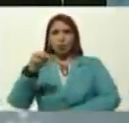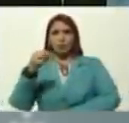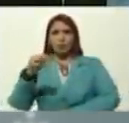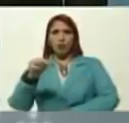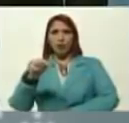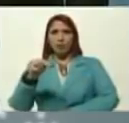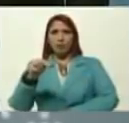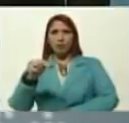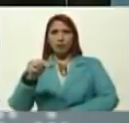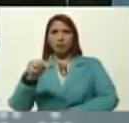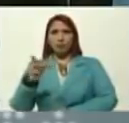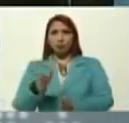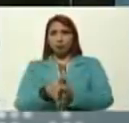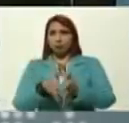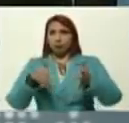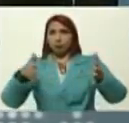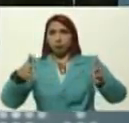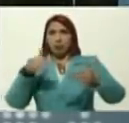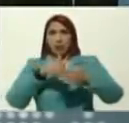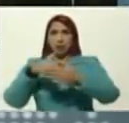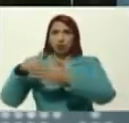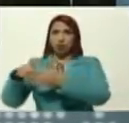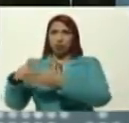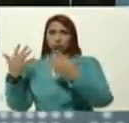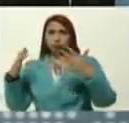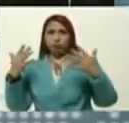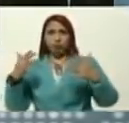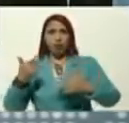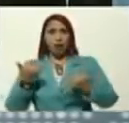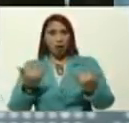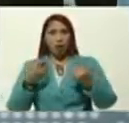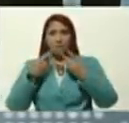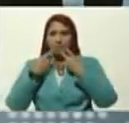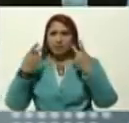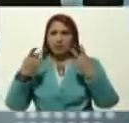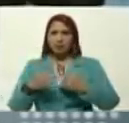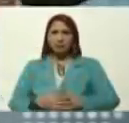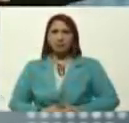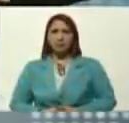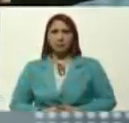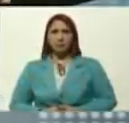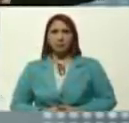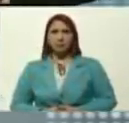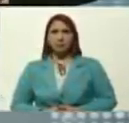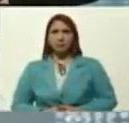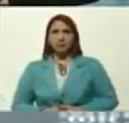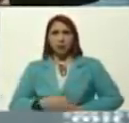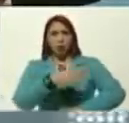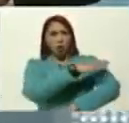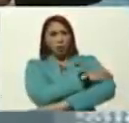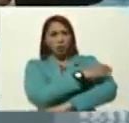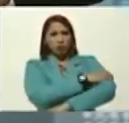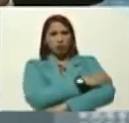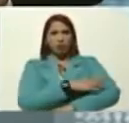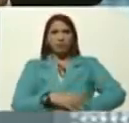en la mega elección, ahora, mi mensaje, a las oposiciones,